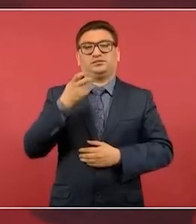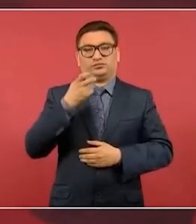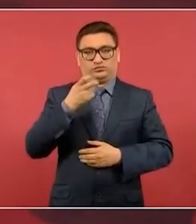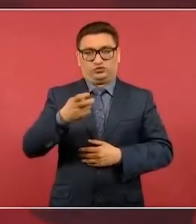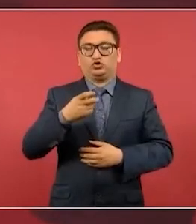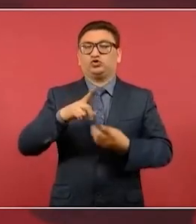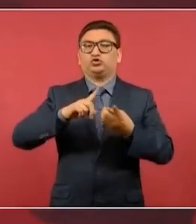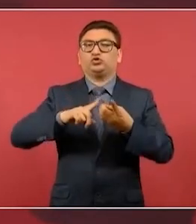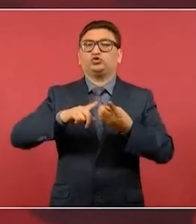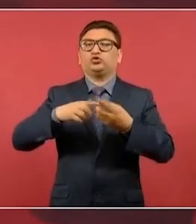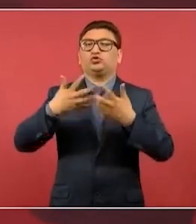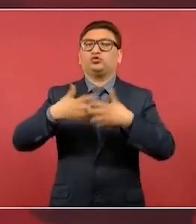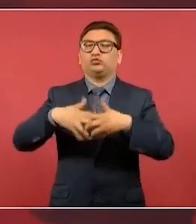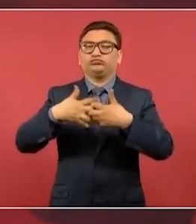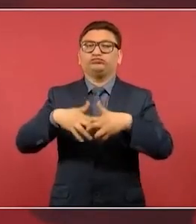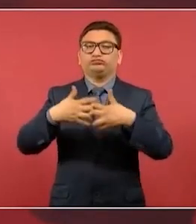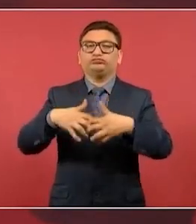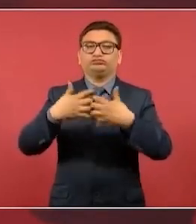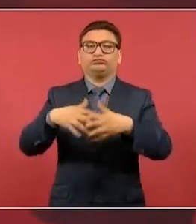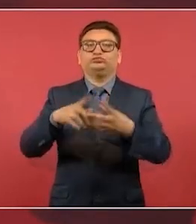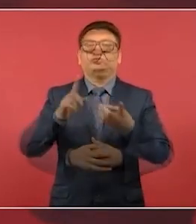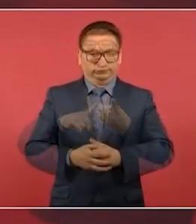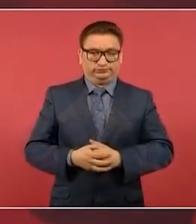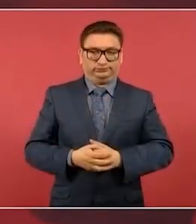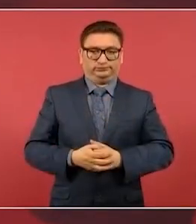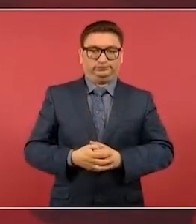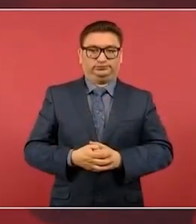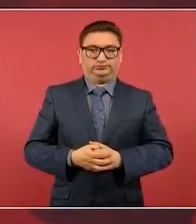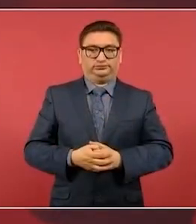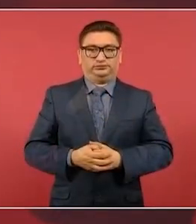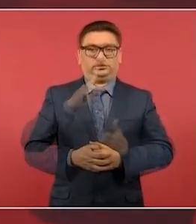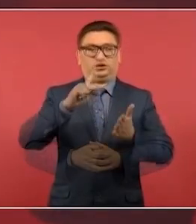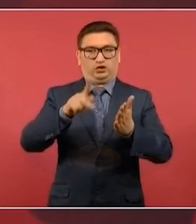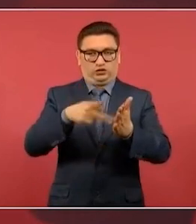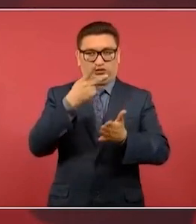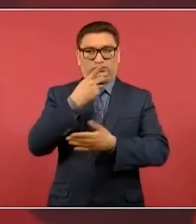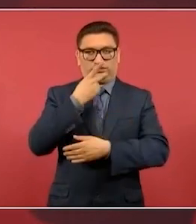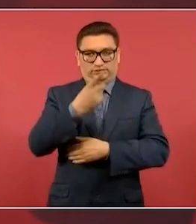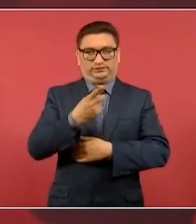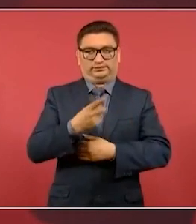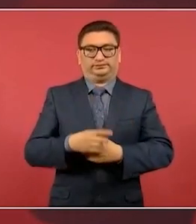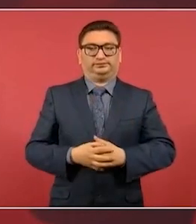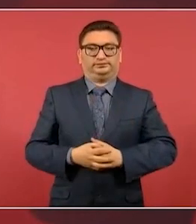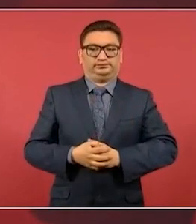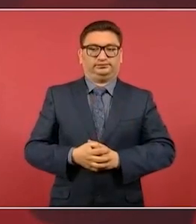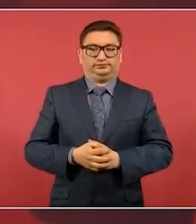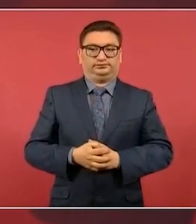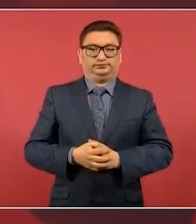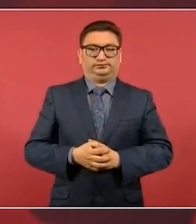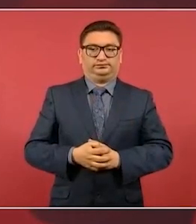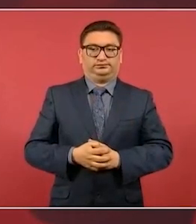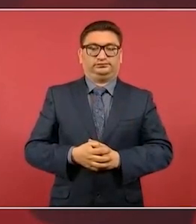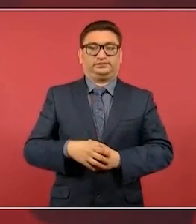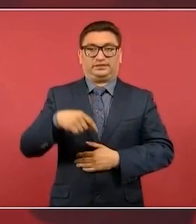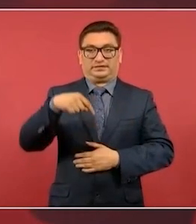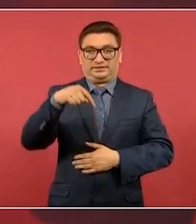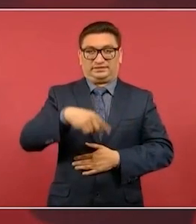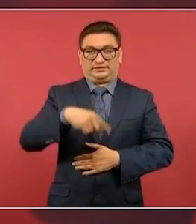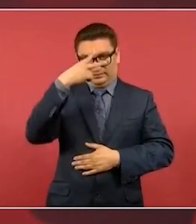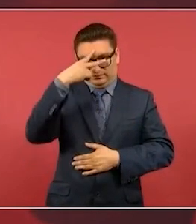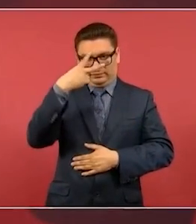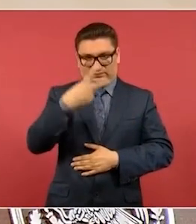¿en dónde se está produciendo de más? Y aquí vuelvo a dejar de manifiesto que en México